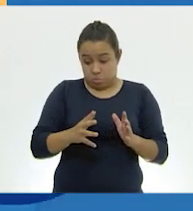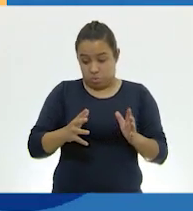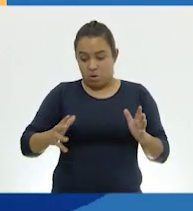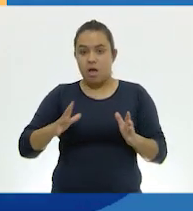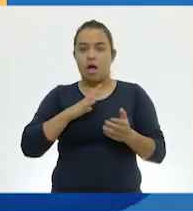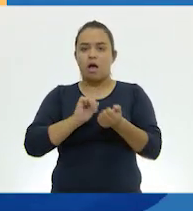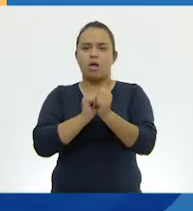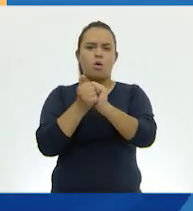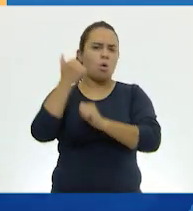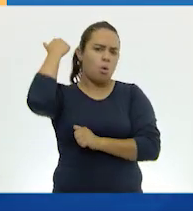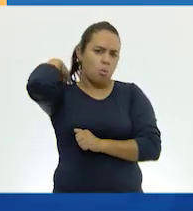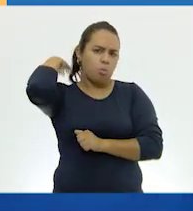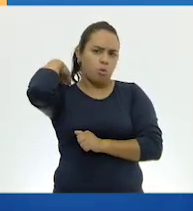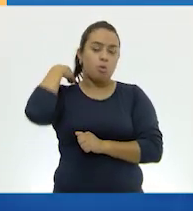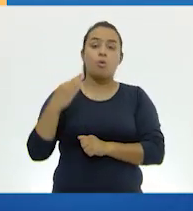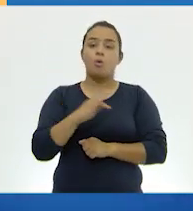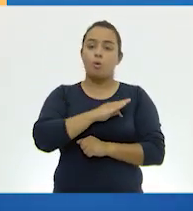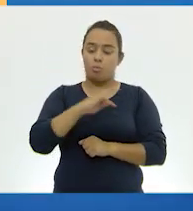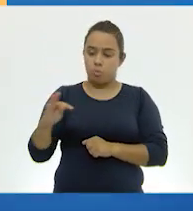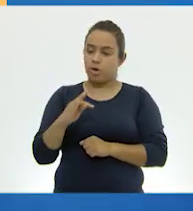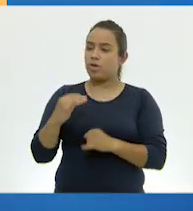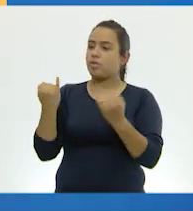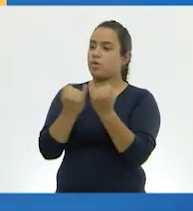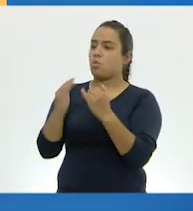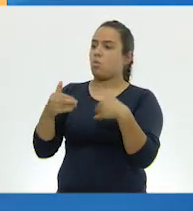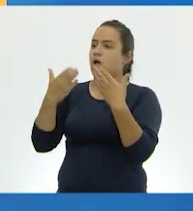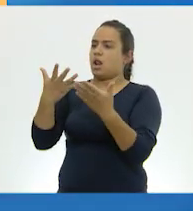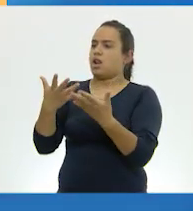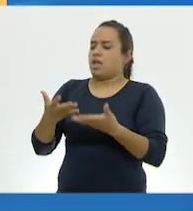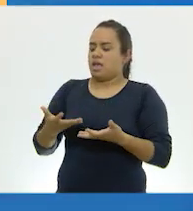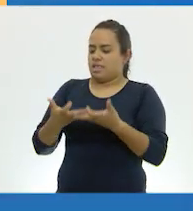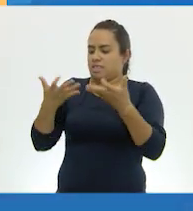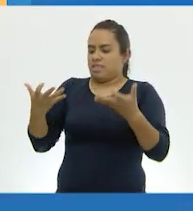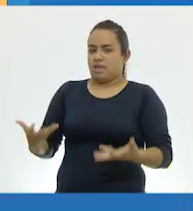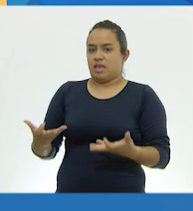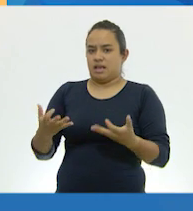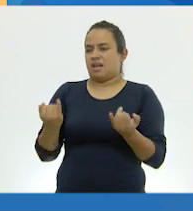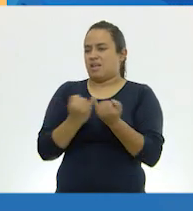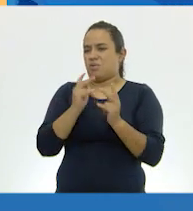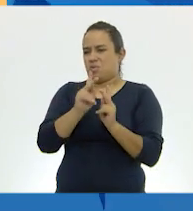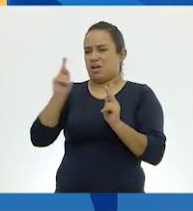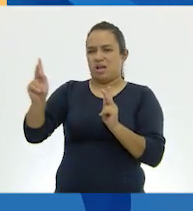pulmones para vivir también en ambientes terrestres, como nosotros.